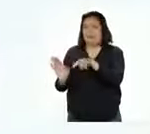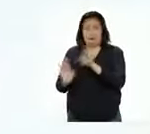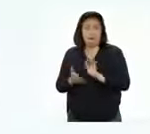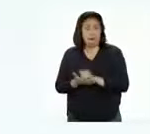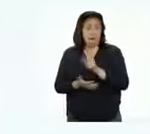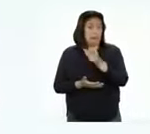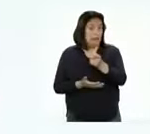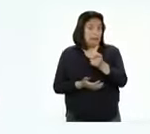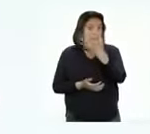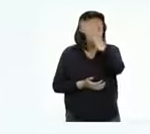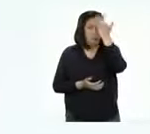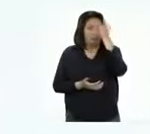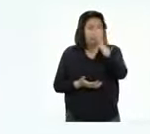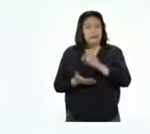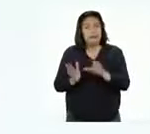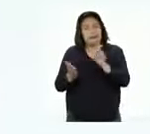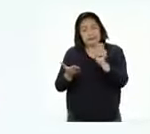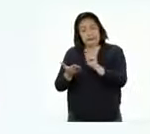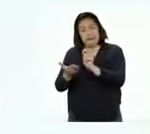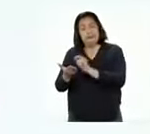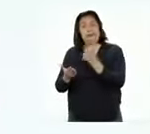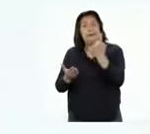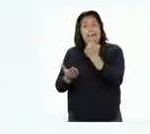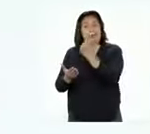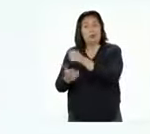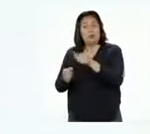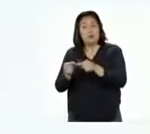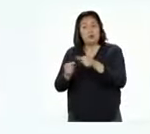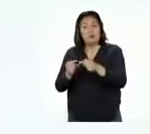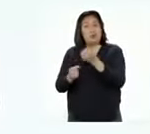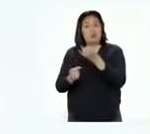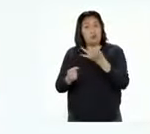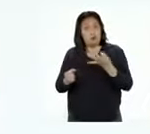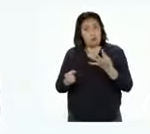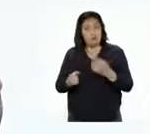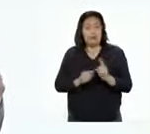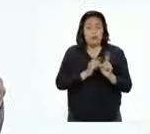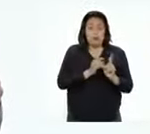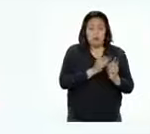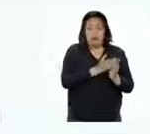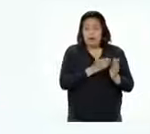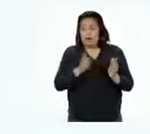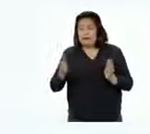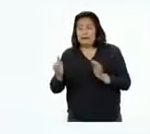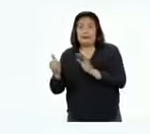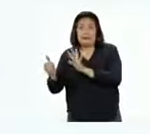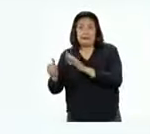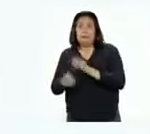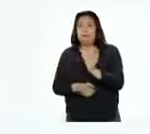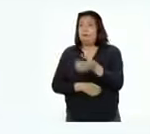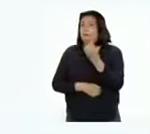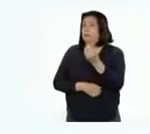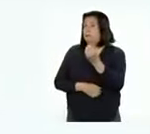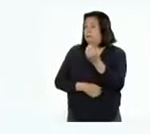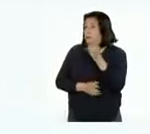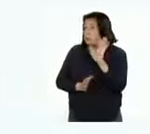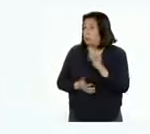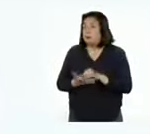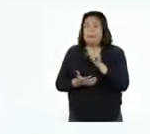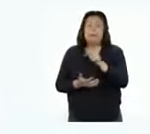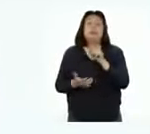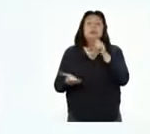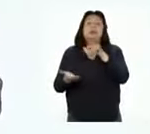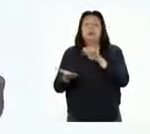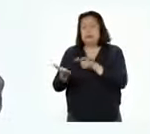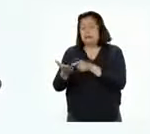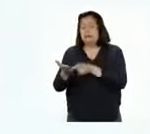Y no olviden anotar en cada una un número entre el 1 y el 6, porque eso es lo que